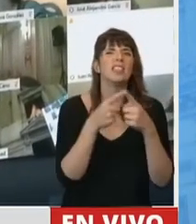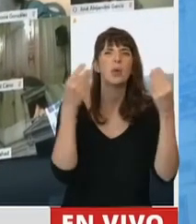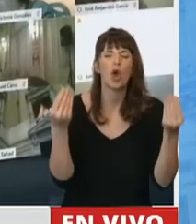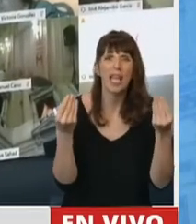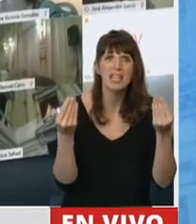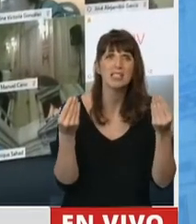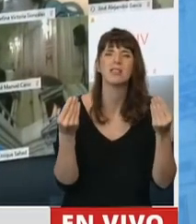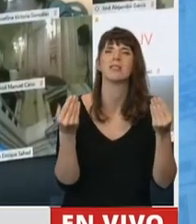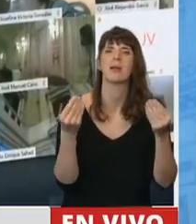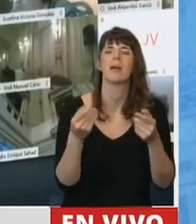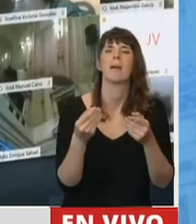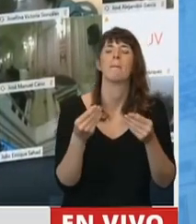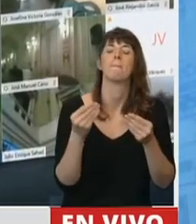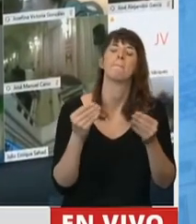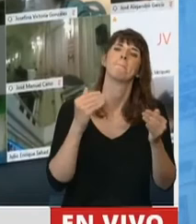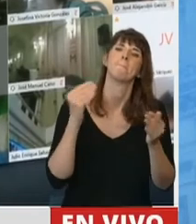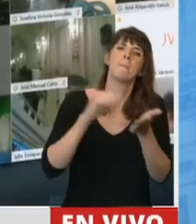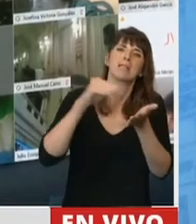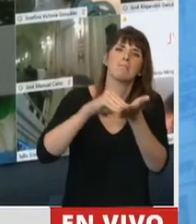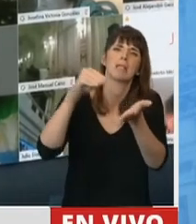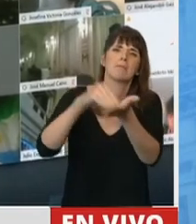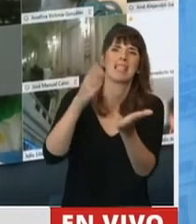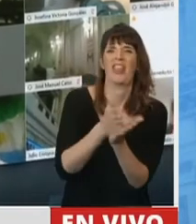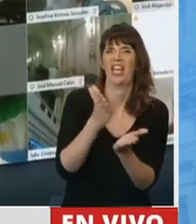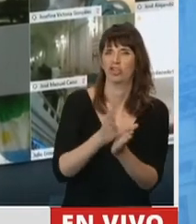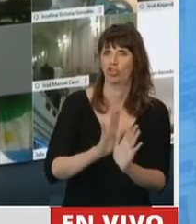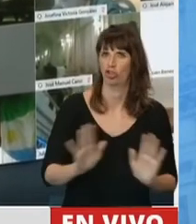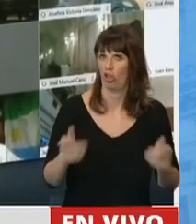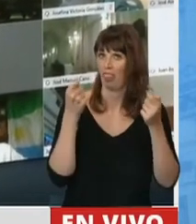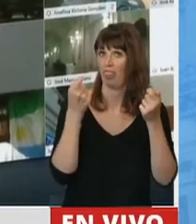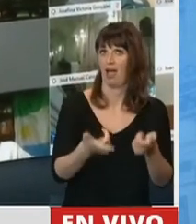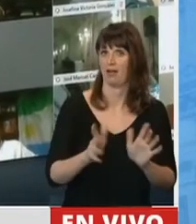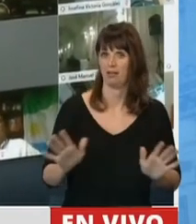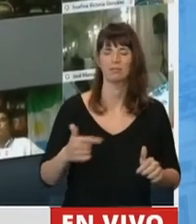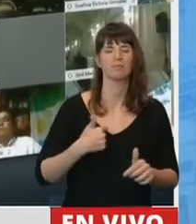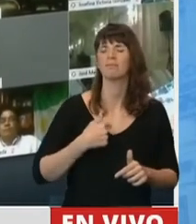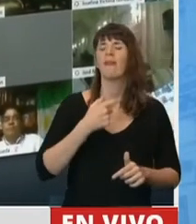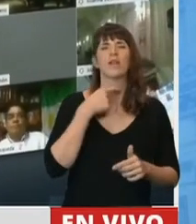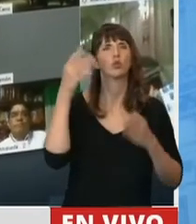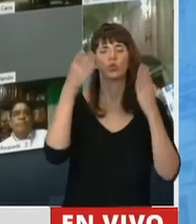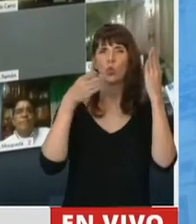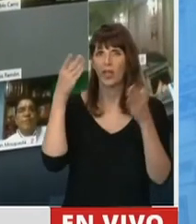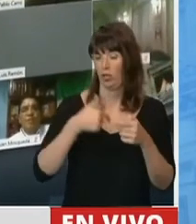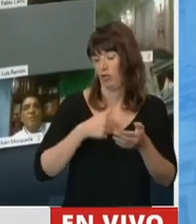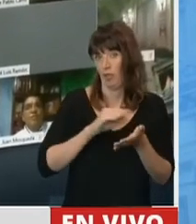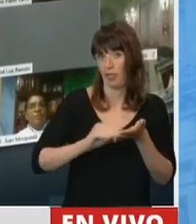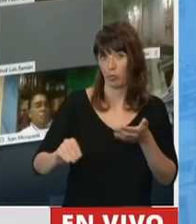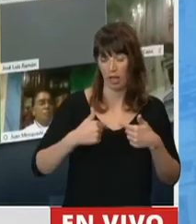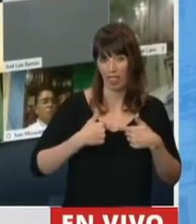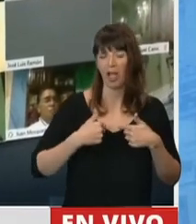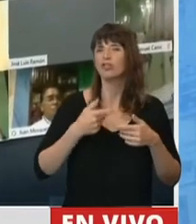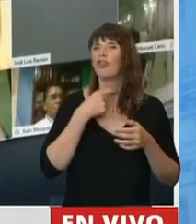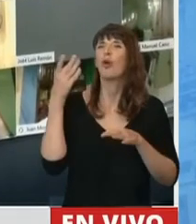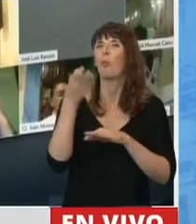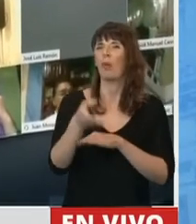especificidad de la modalidad. Deseo como diputada y a los colegas que el marco